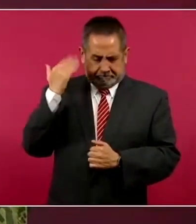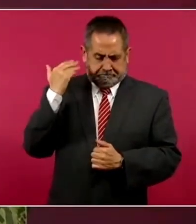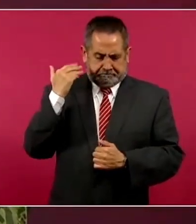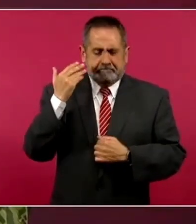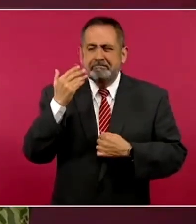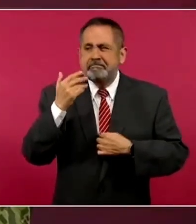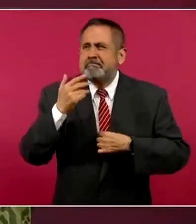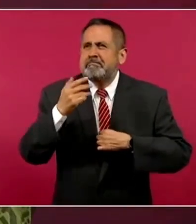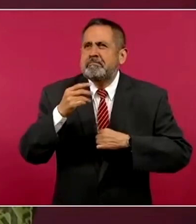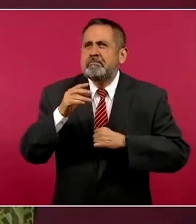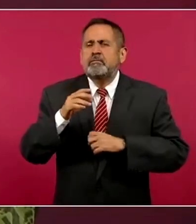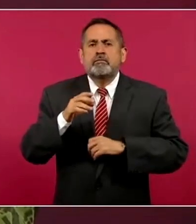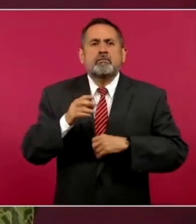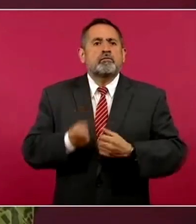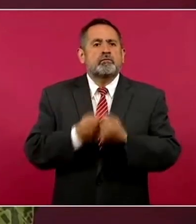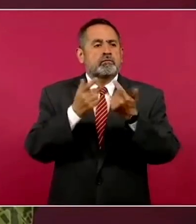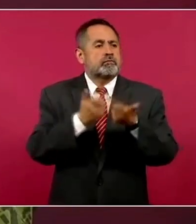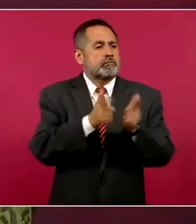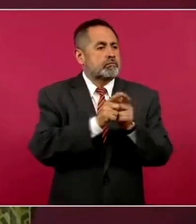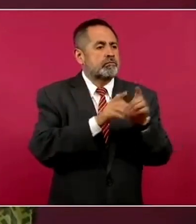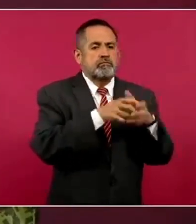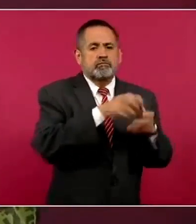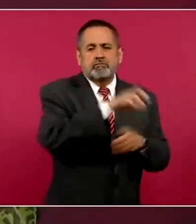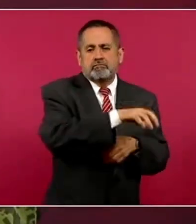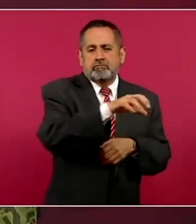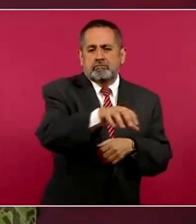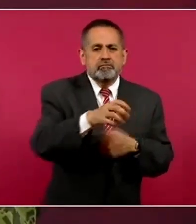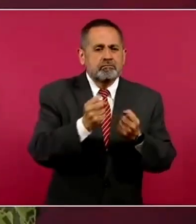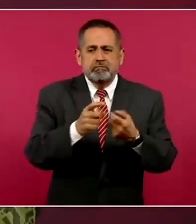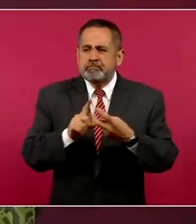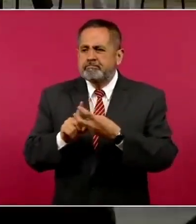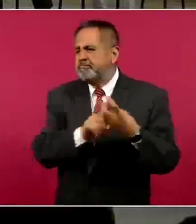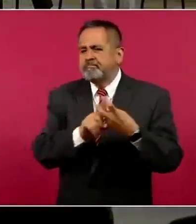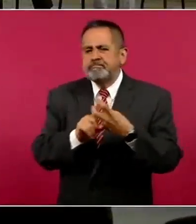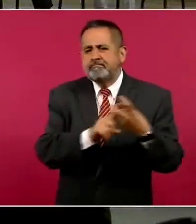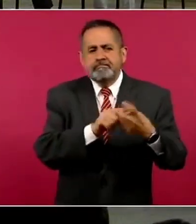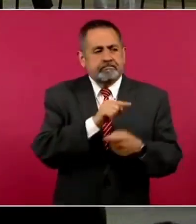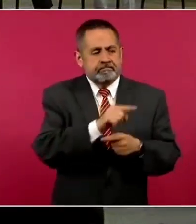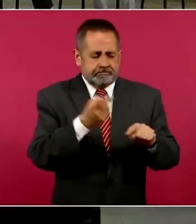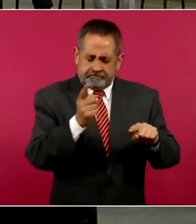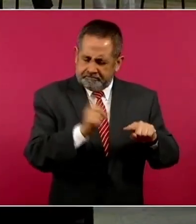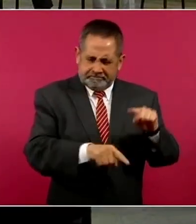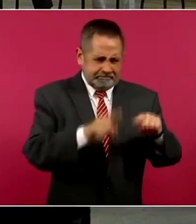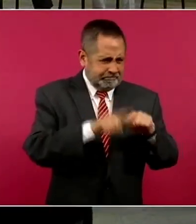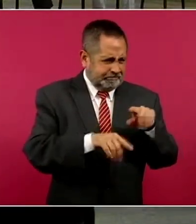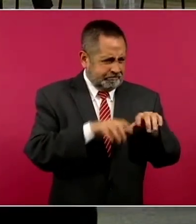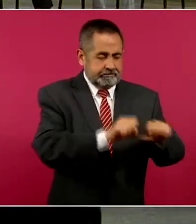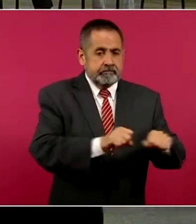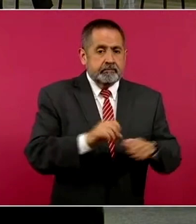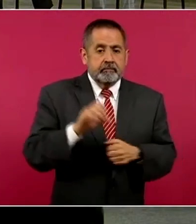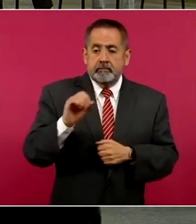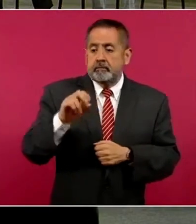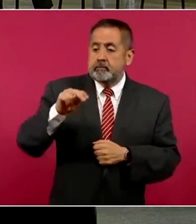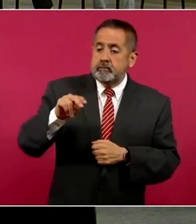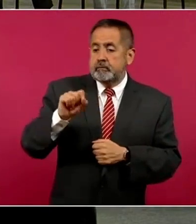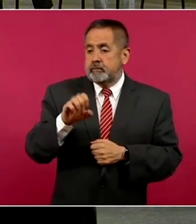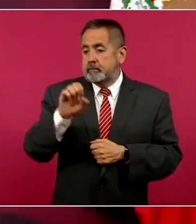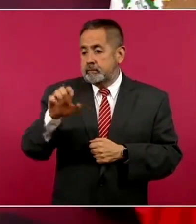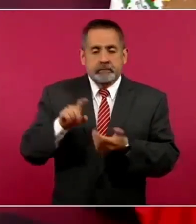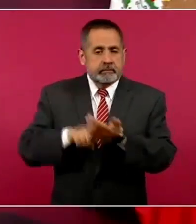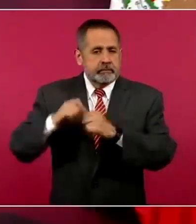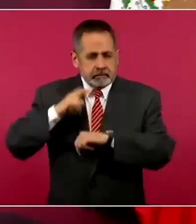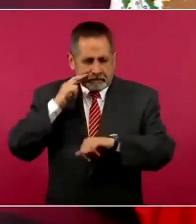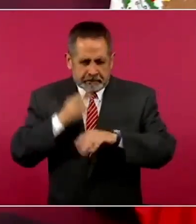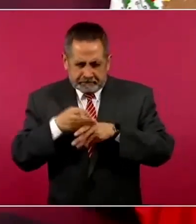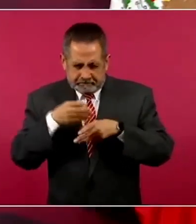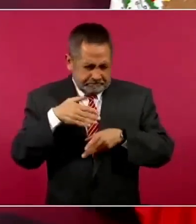de la cantidad de bandas de secuestradores que se han asegurado a través de la CONACE, un organismo que